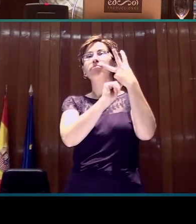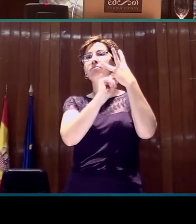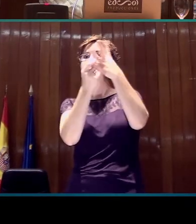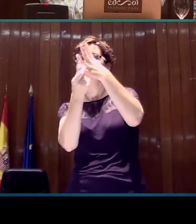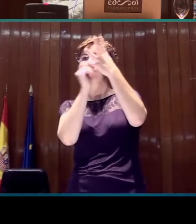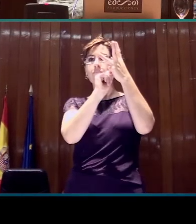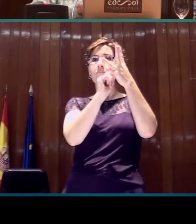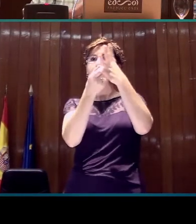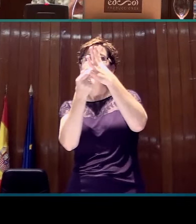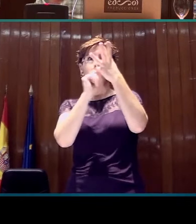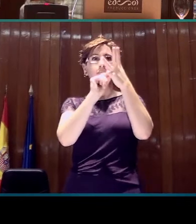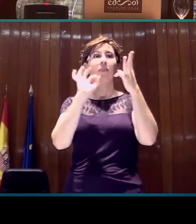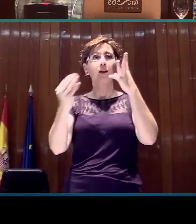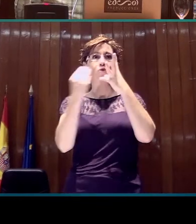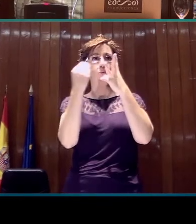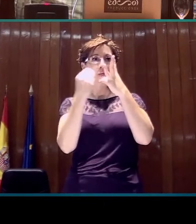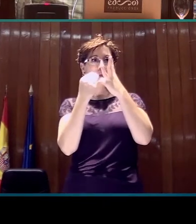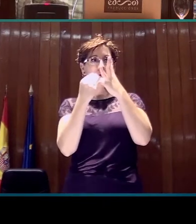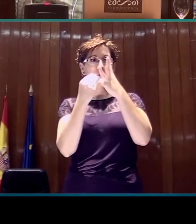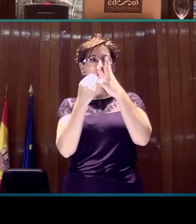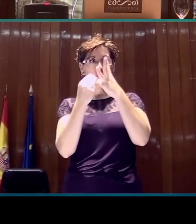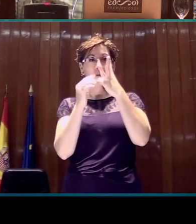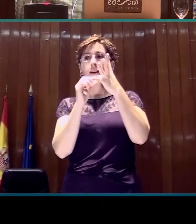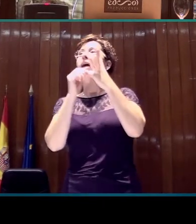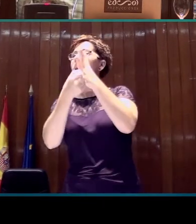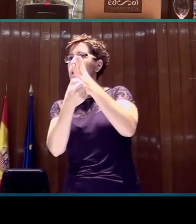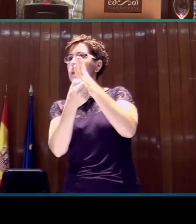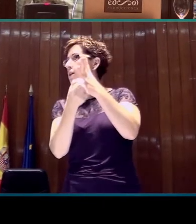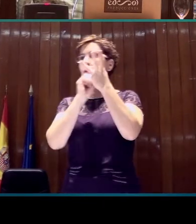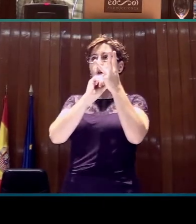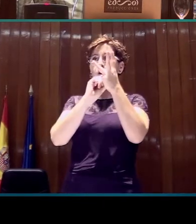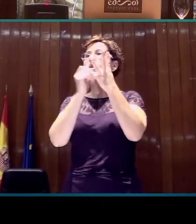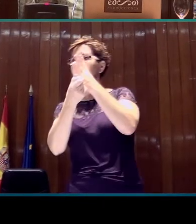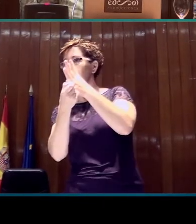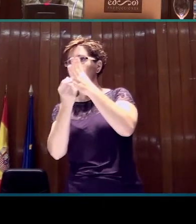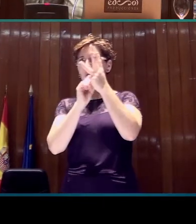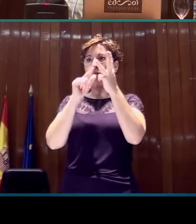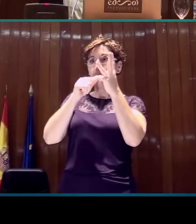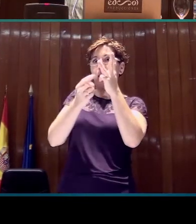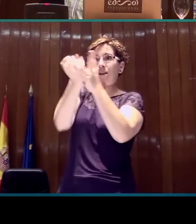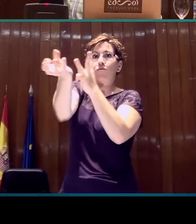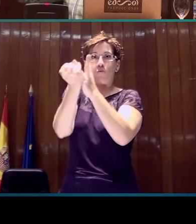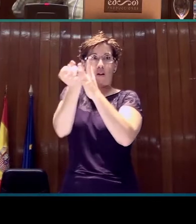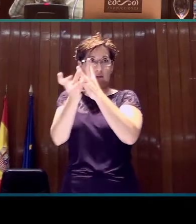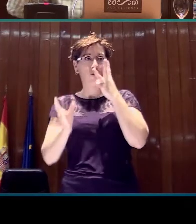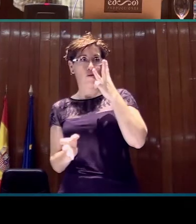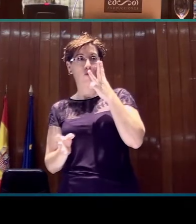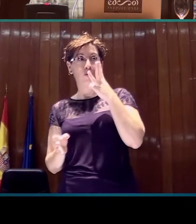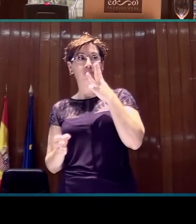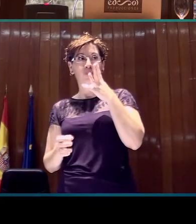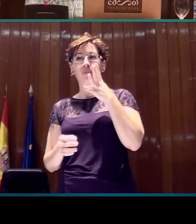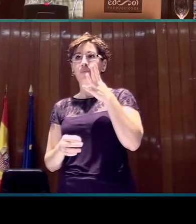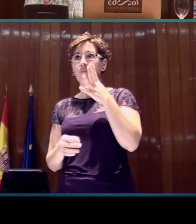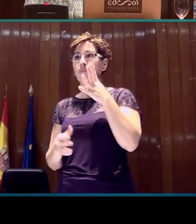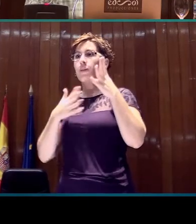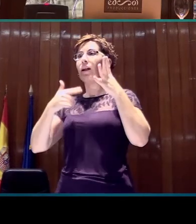Entonces, como veis ahí he intentado especificar también los espacios de entrada para esta amalgama, aparte del